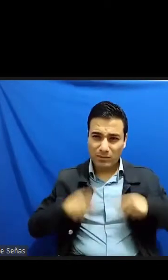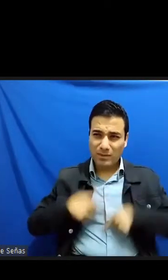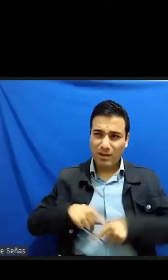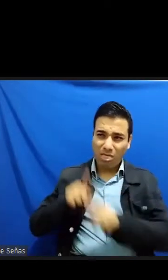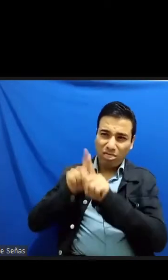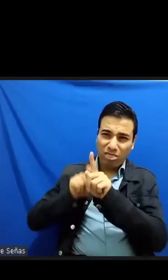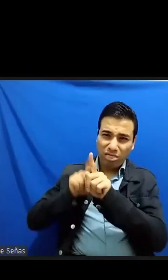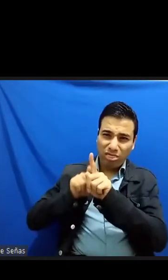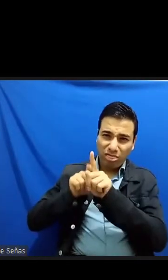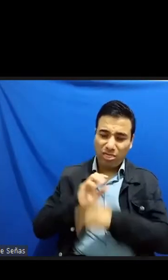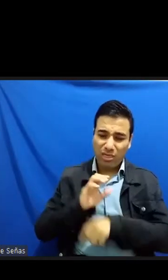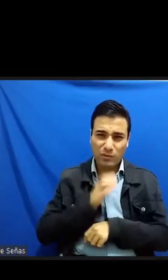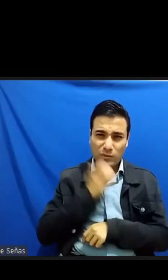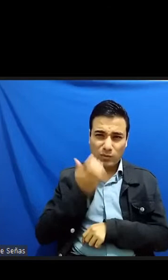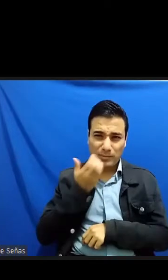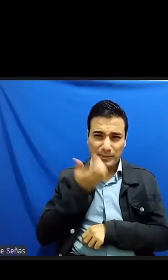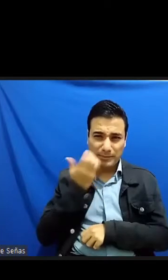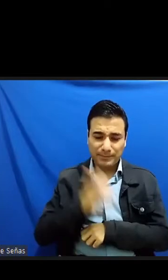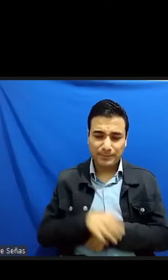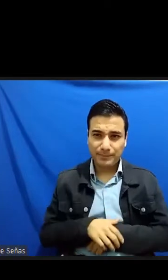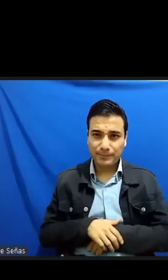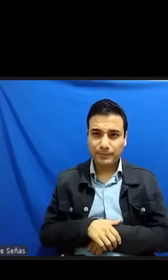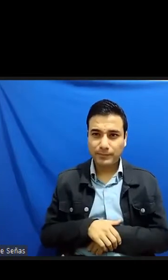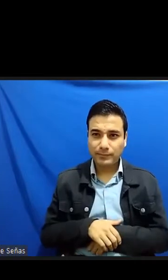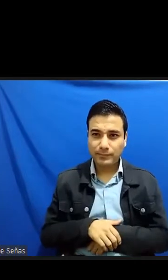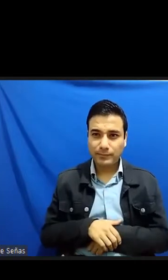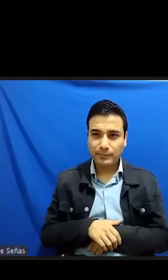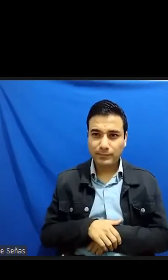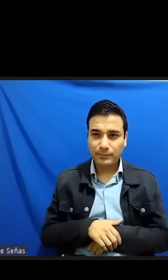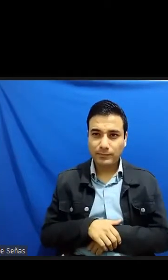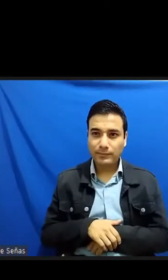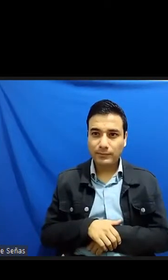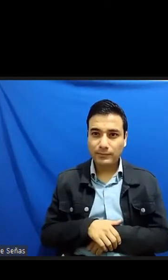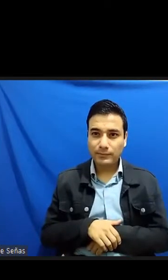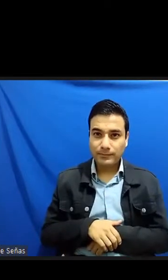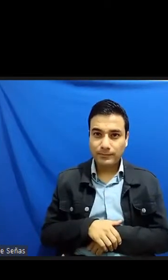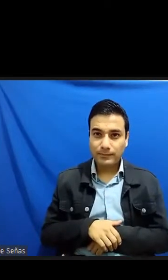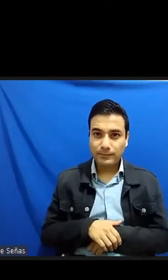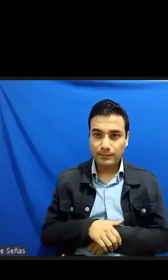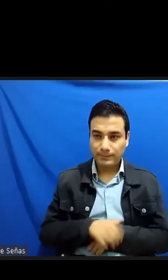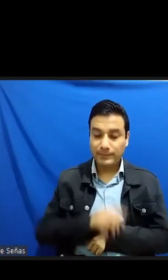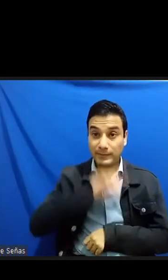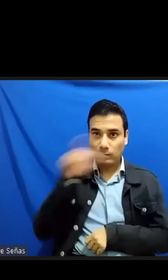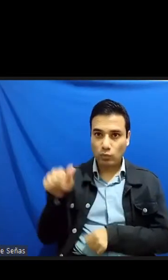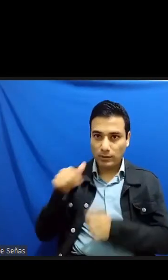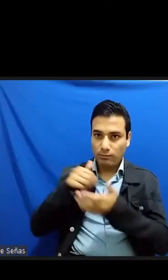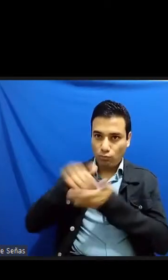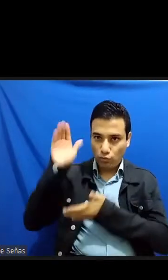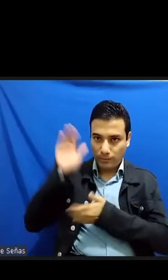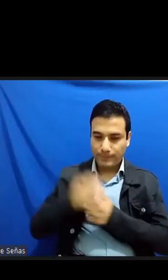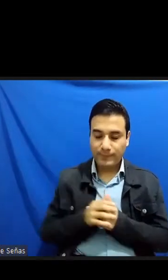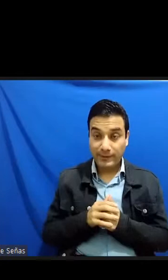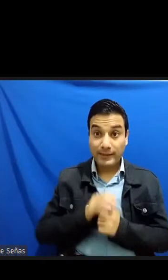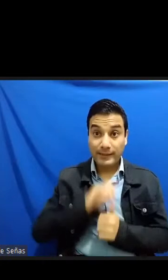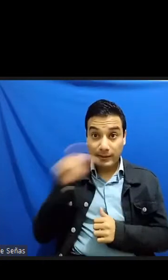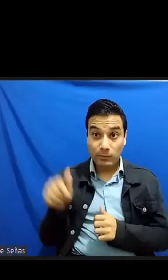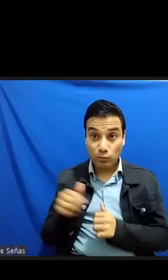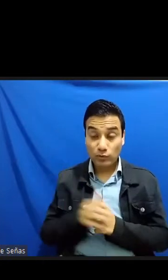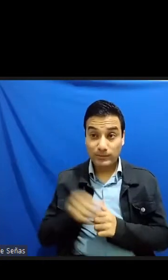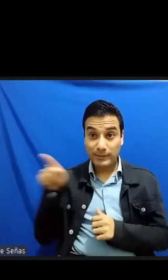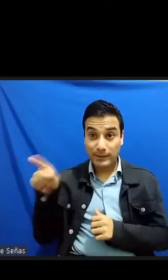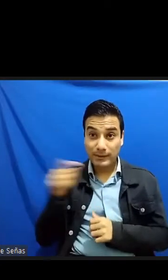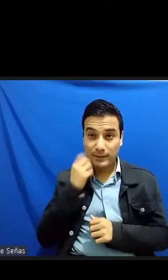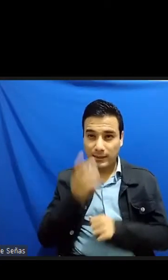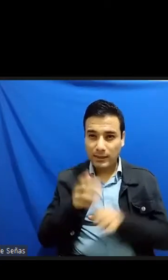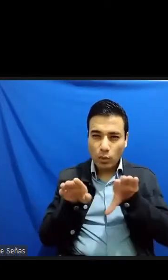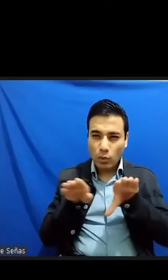los demás habitantes del monasterio su expulsión el deseo de llevar adelante la administración de